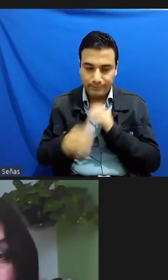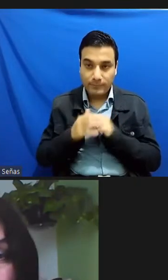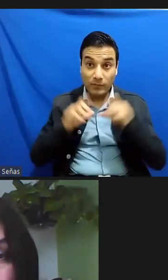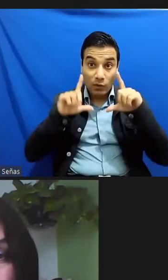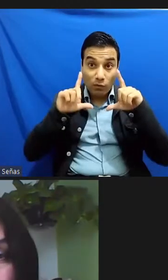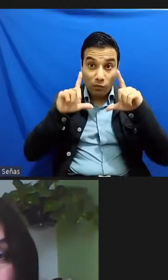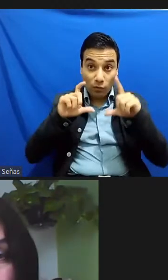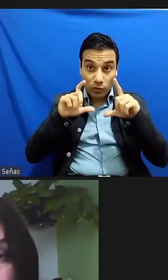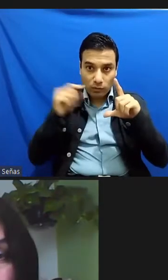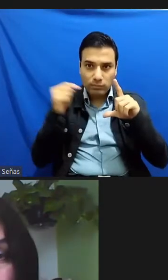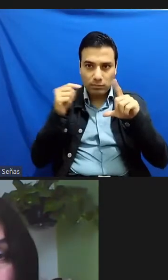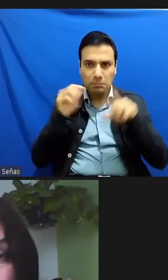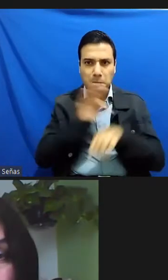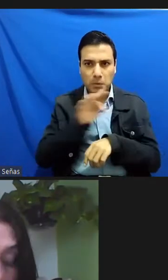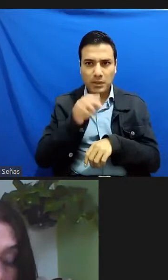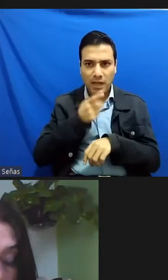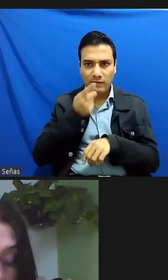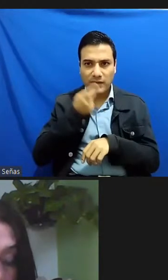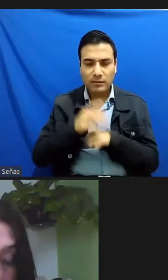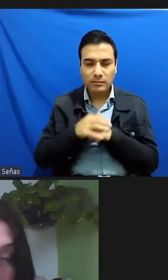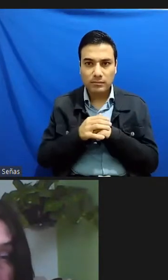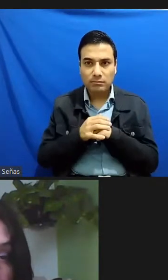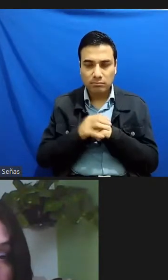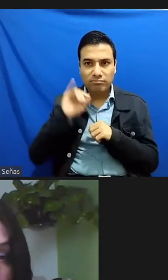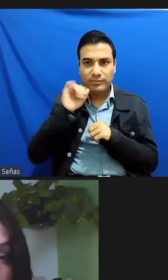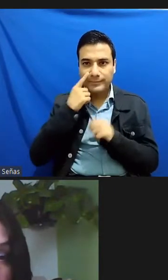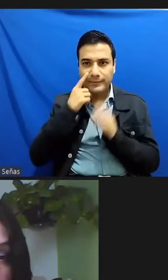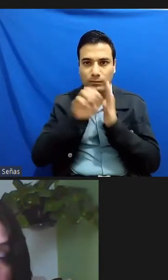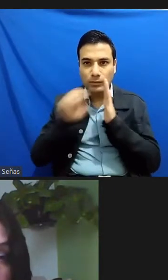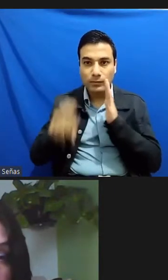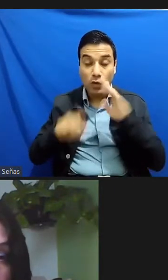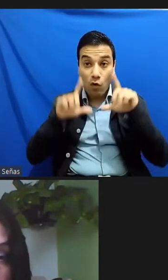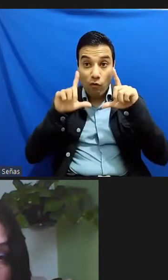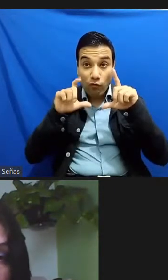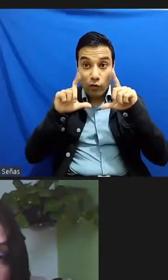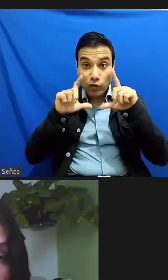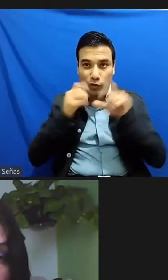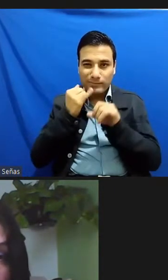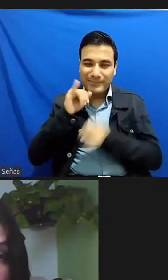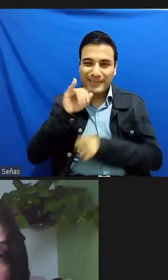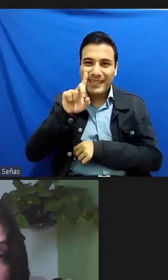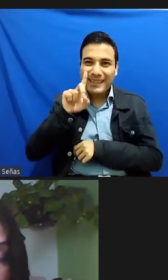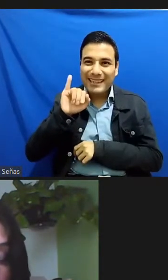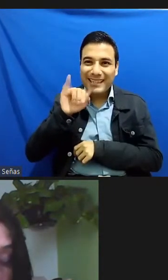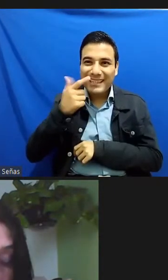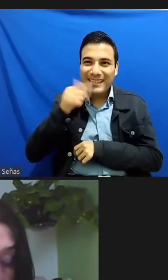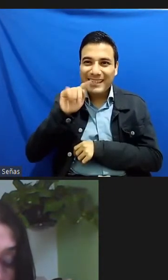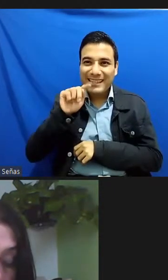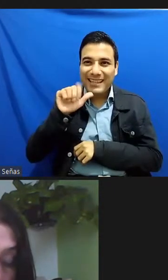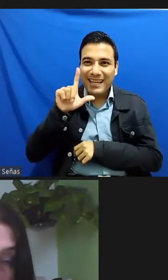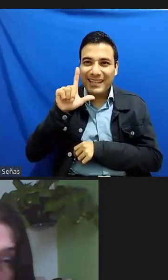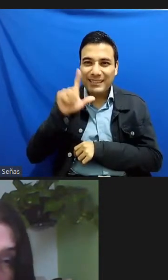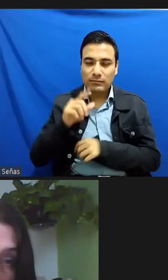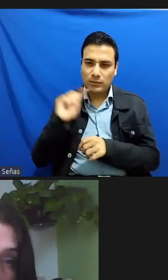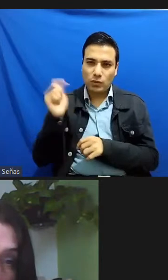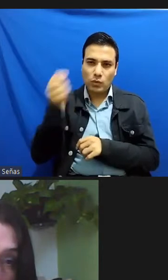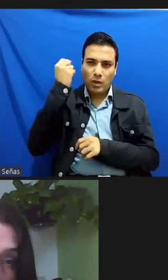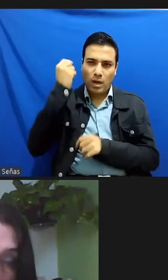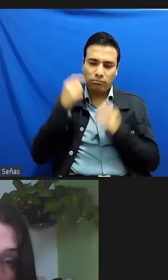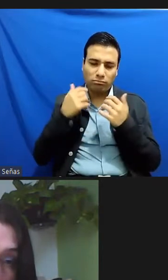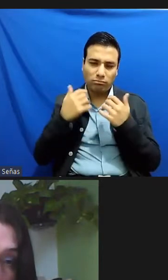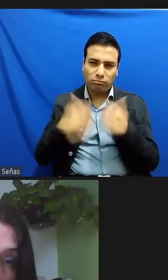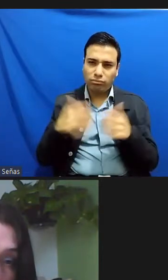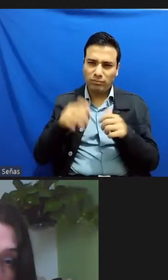¿no? o sea una foto digital uno hay la tecnología permite